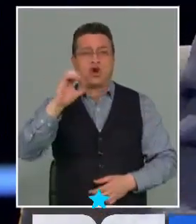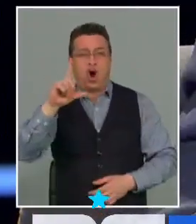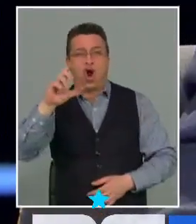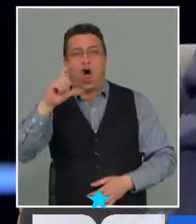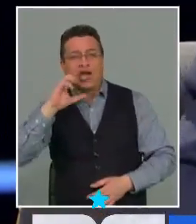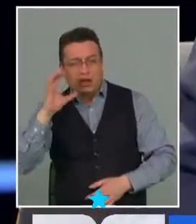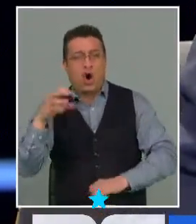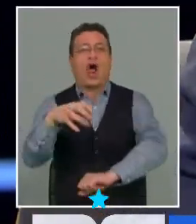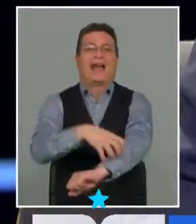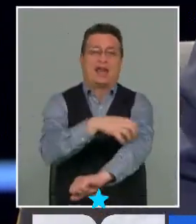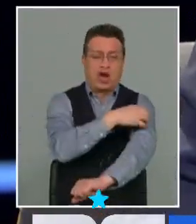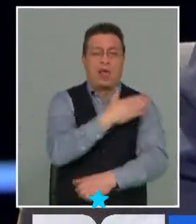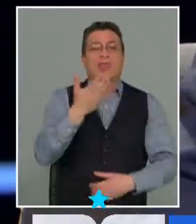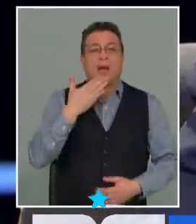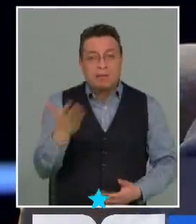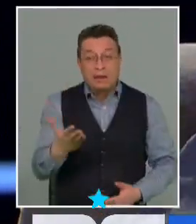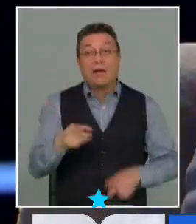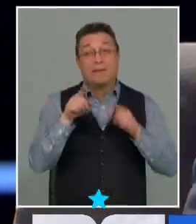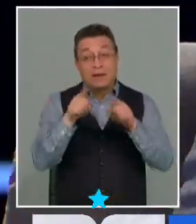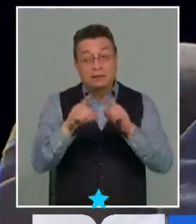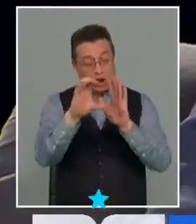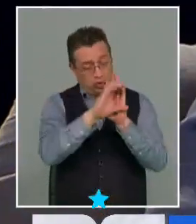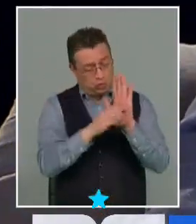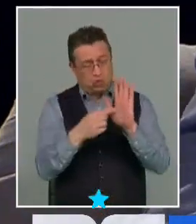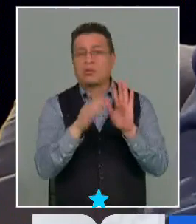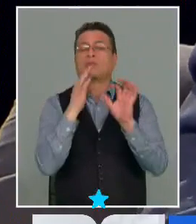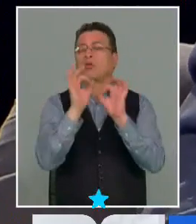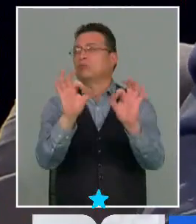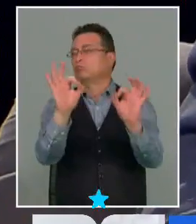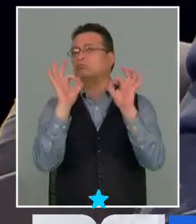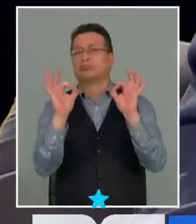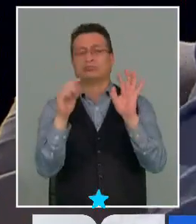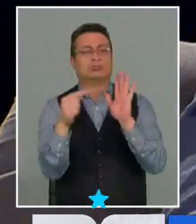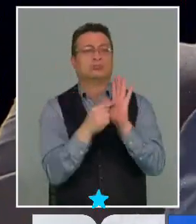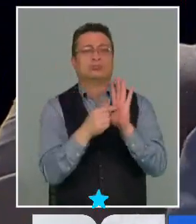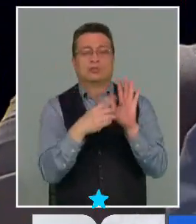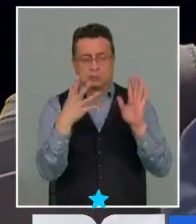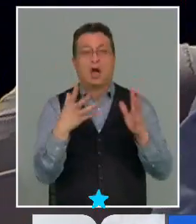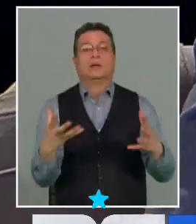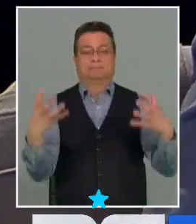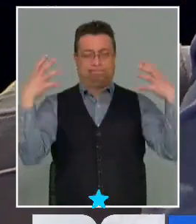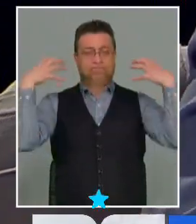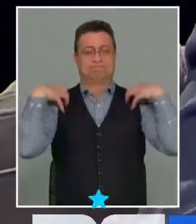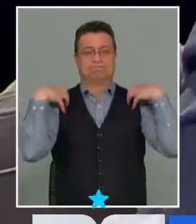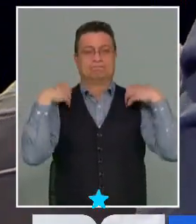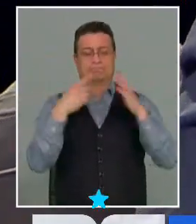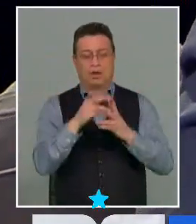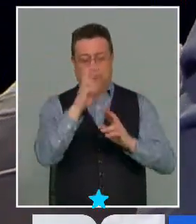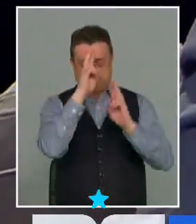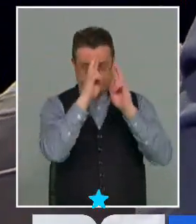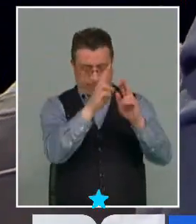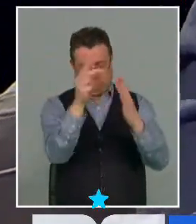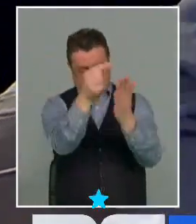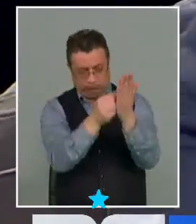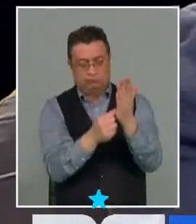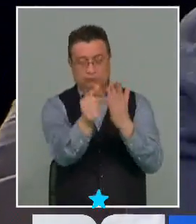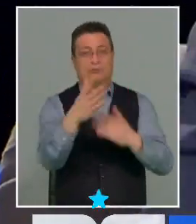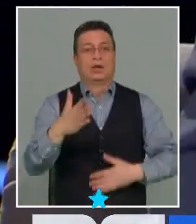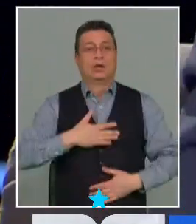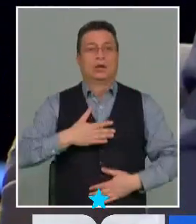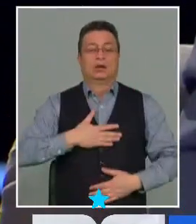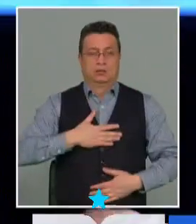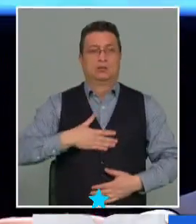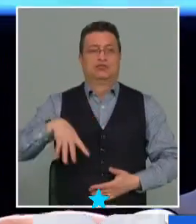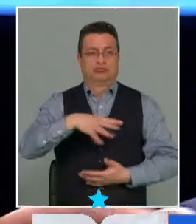regional. Y en ese sentido, yo creo que esta Constitución es maravillosa en términos de que se hace cargo de reconocer lo que somos.